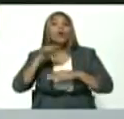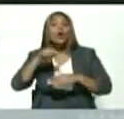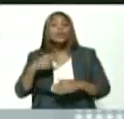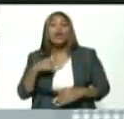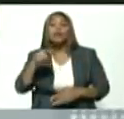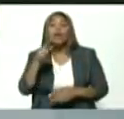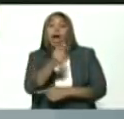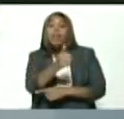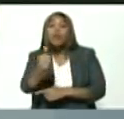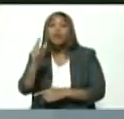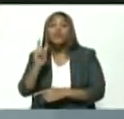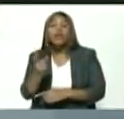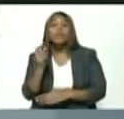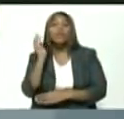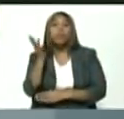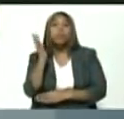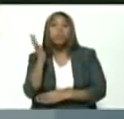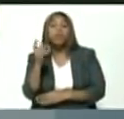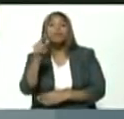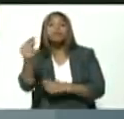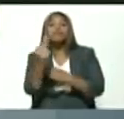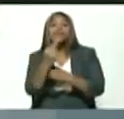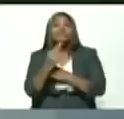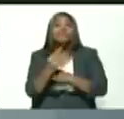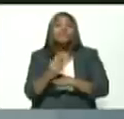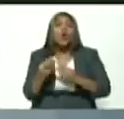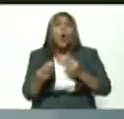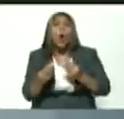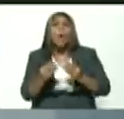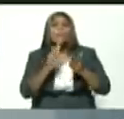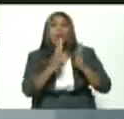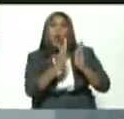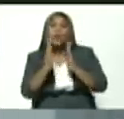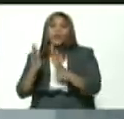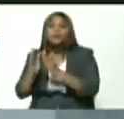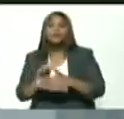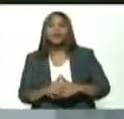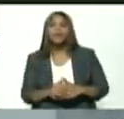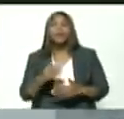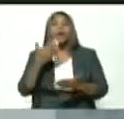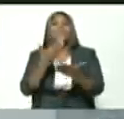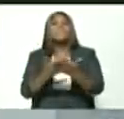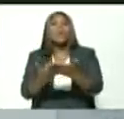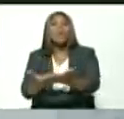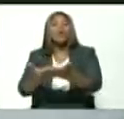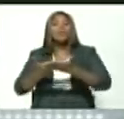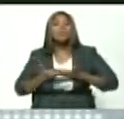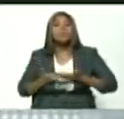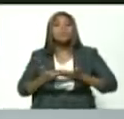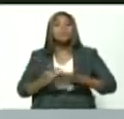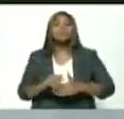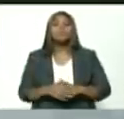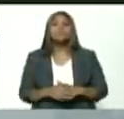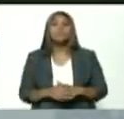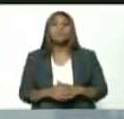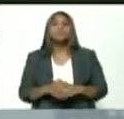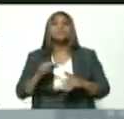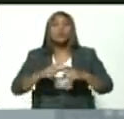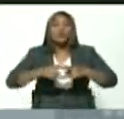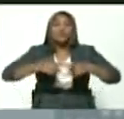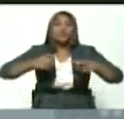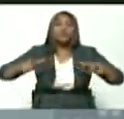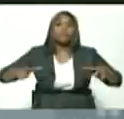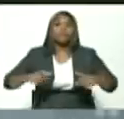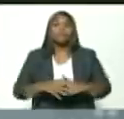ahora para que ustedes me comenten la agenda me han propuesto una agenda ampliada